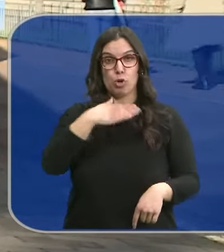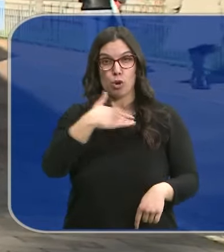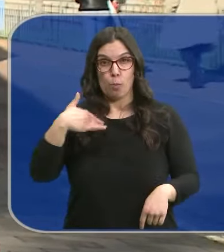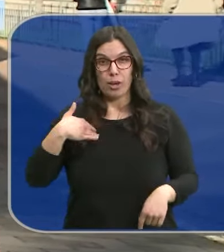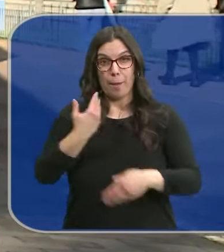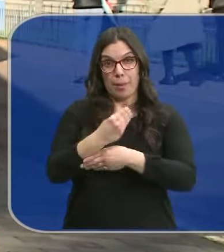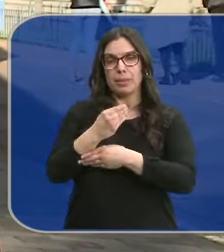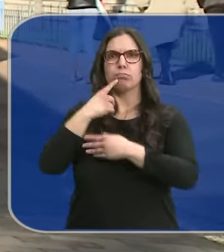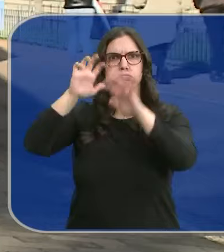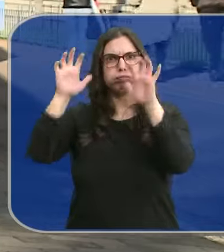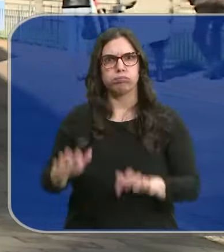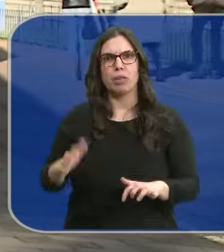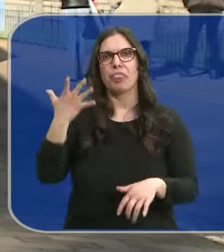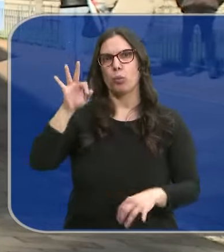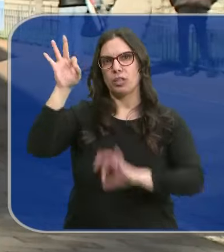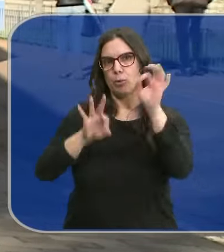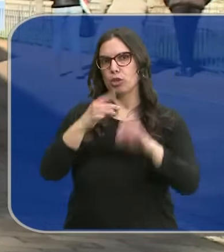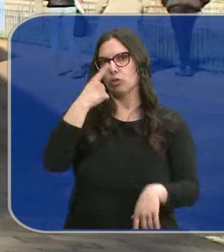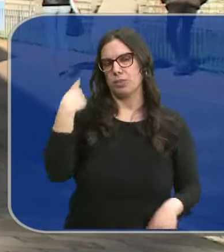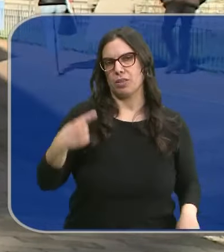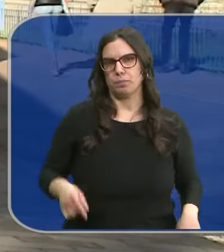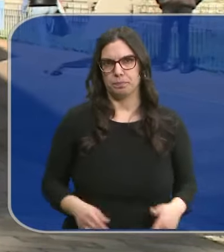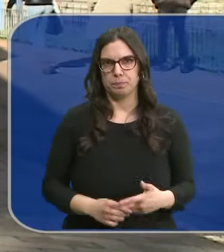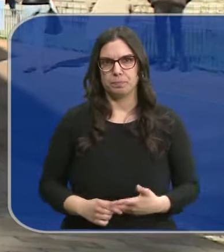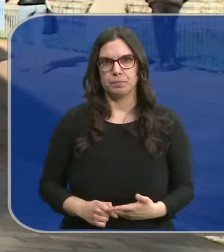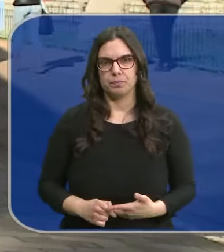neumonías se redujeron a la mitad el año pasado.